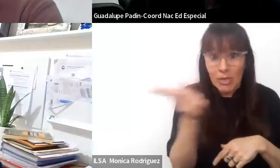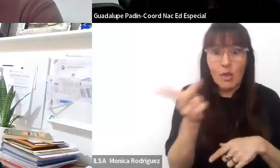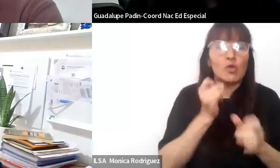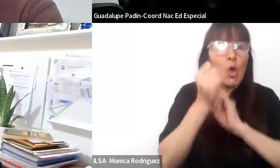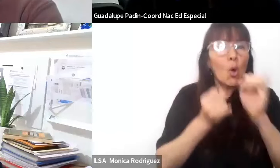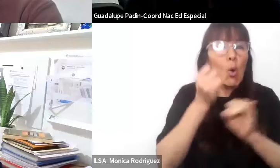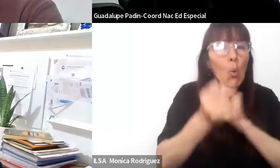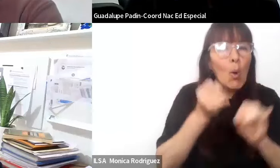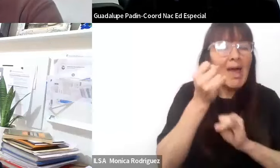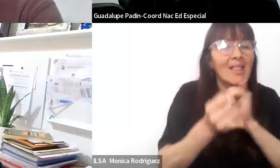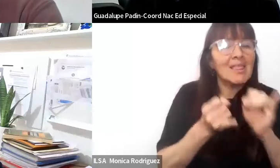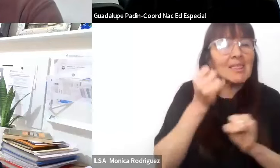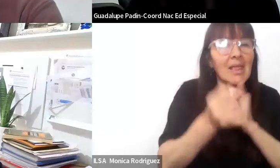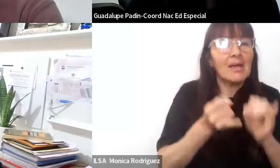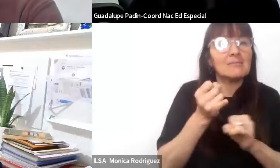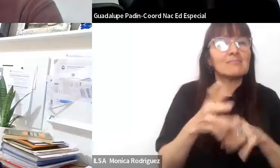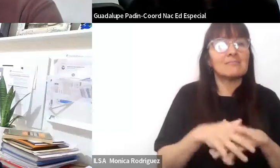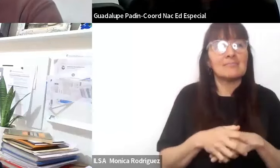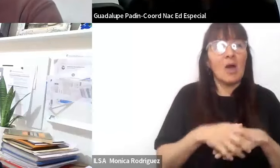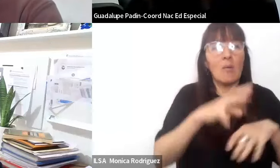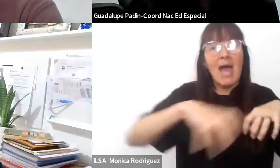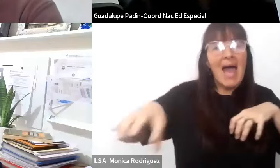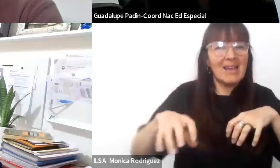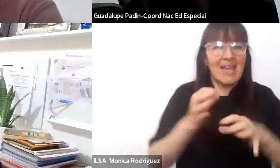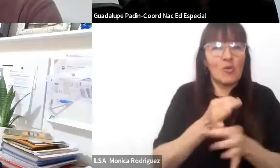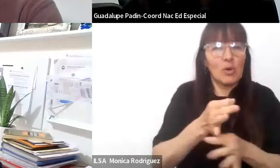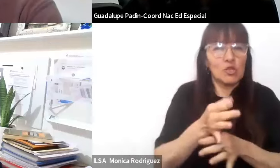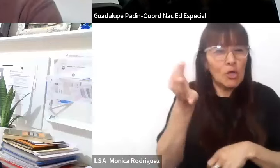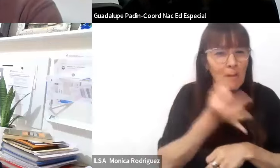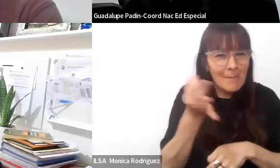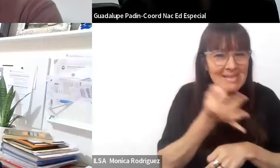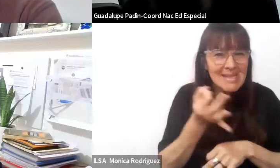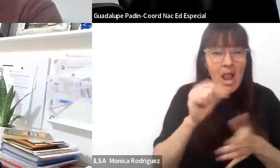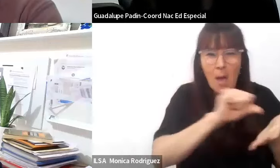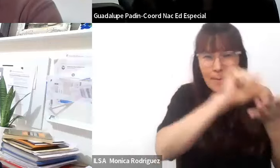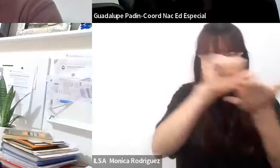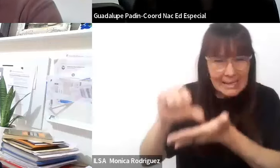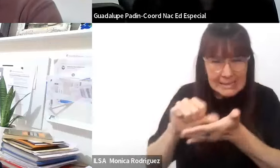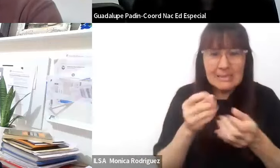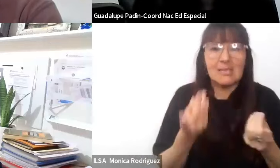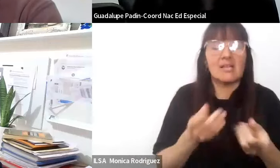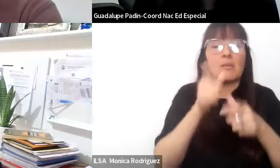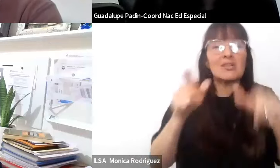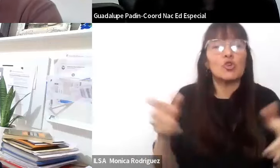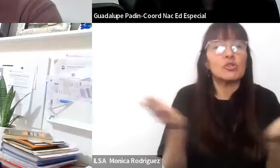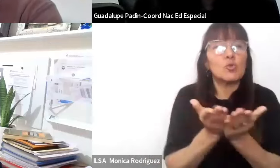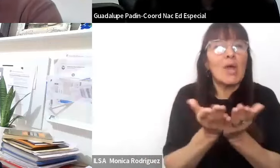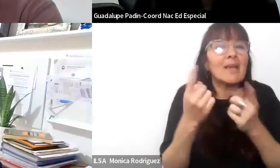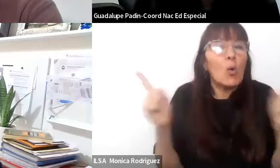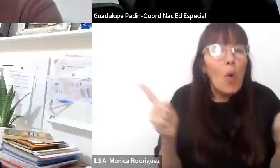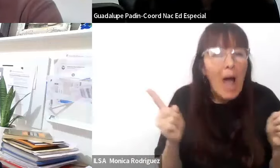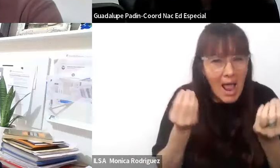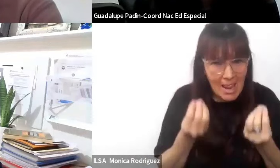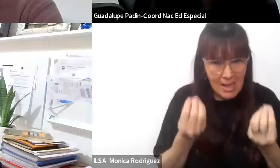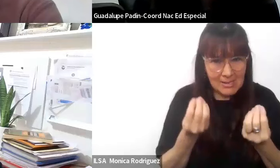diálogo, cuál es el campo de la educación especial en cada uno de los países. cuáles son los estudiantes que abarca